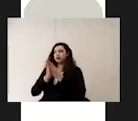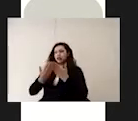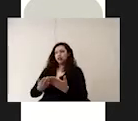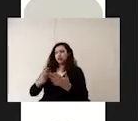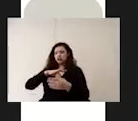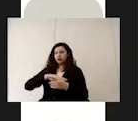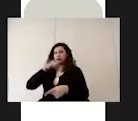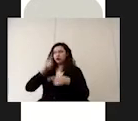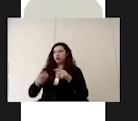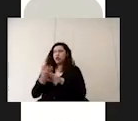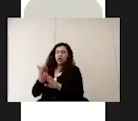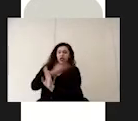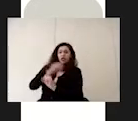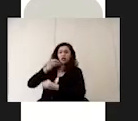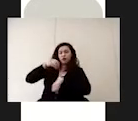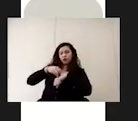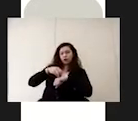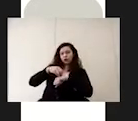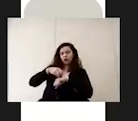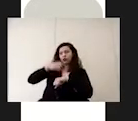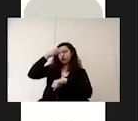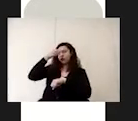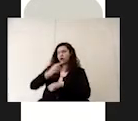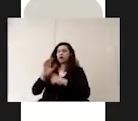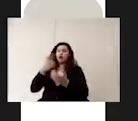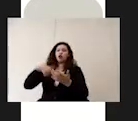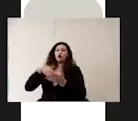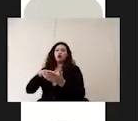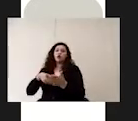colocados nuevamente en el lugar que le corresponde